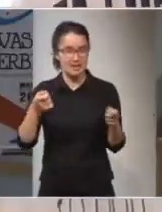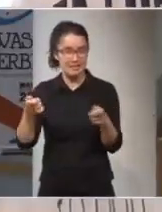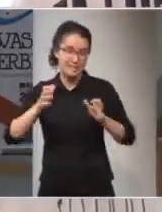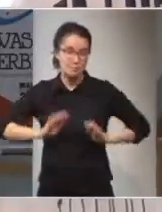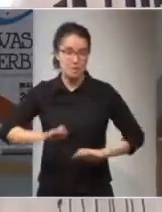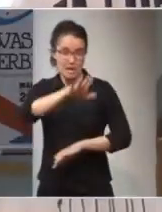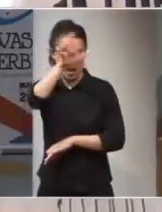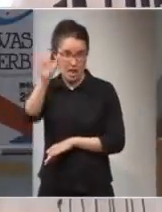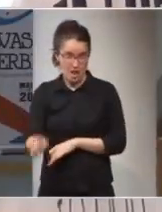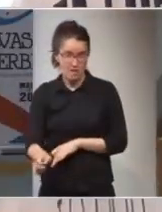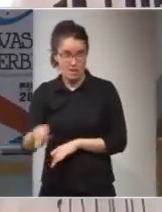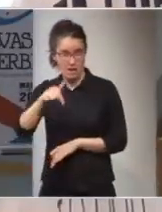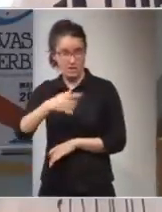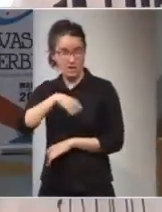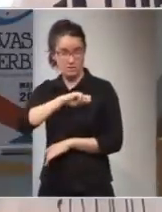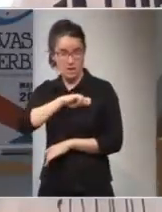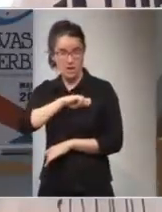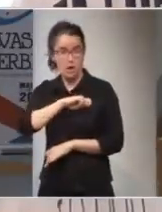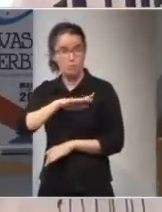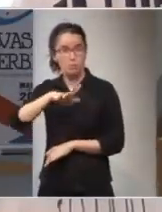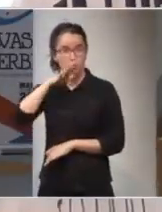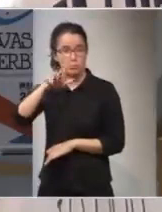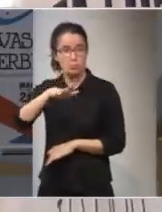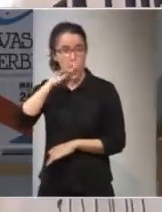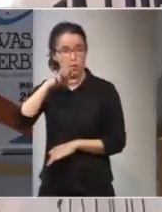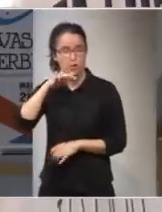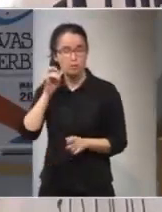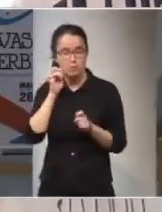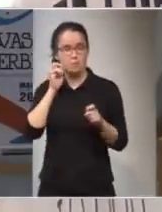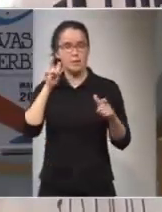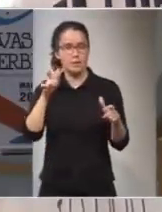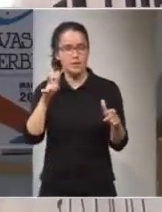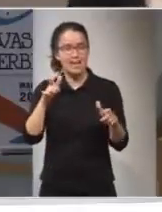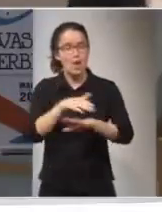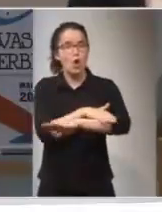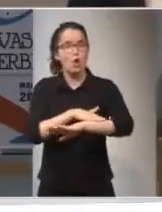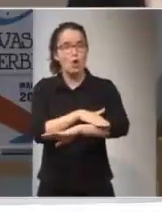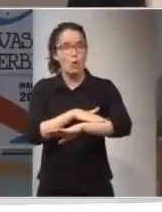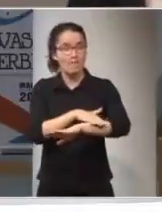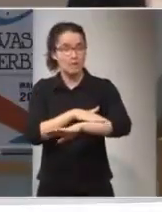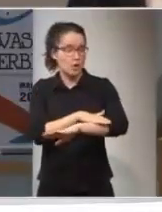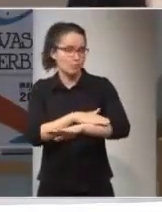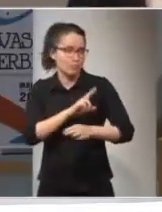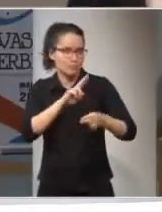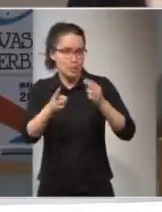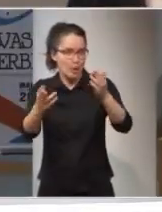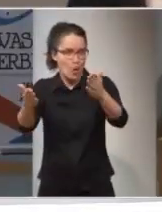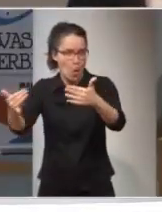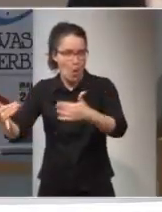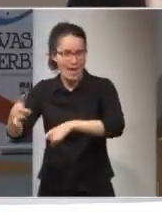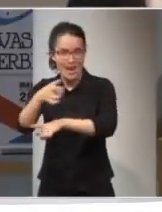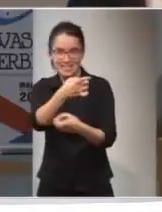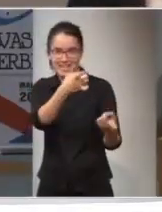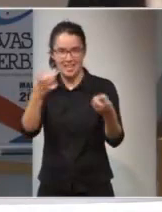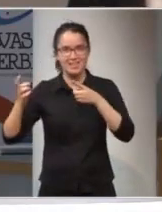subsaharionos, que llegan aquí en España, porque nos hemos dado cuenta que el gobierno no daba una respuesta a las